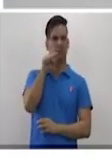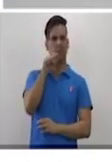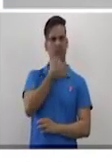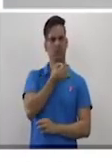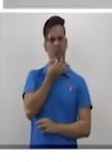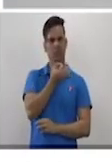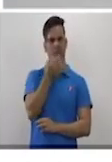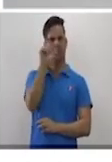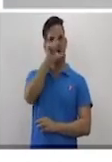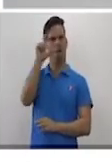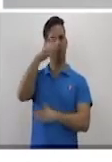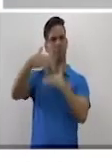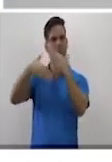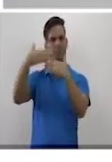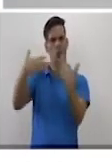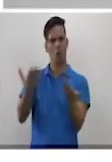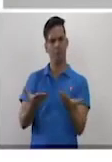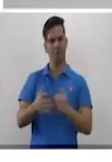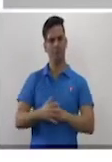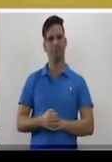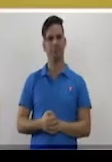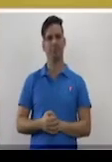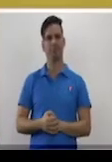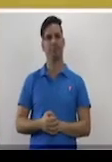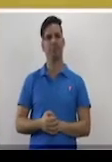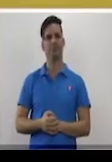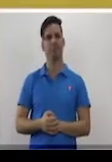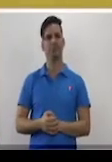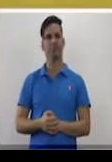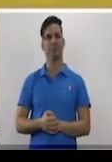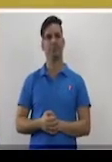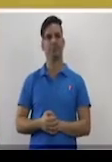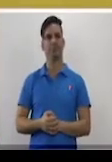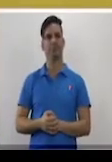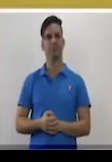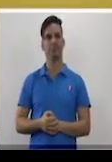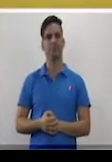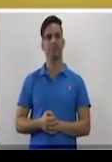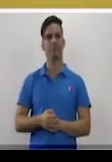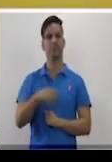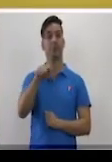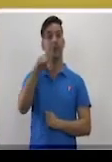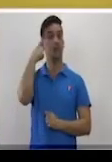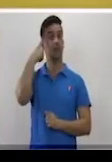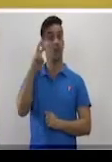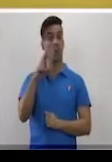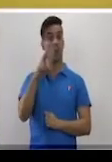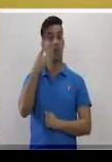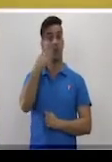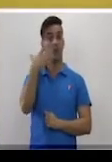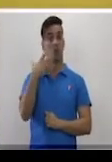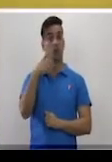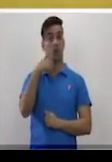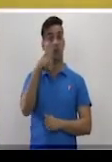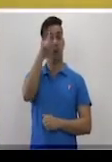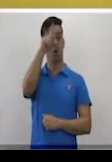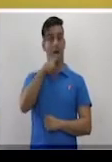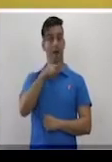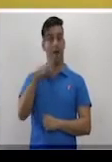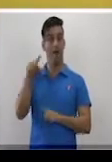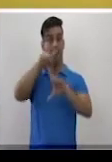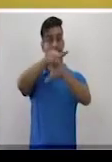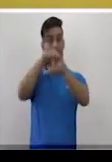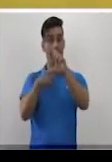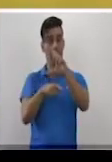O sea, de qué trata nuestro problema. Sí, trata de un ángulo recto que vamos a dividirlo en